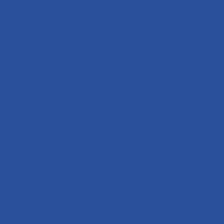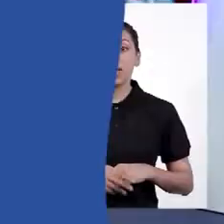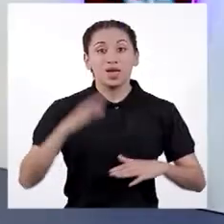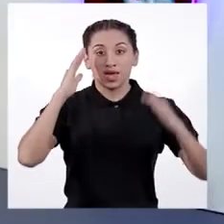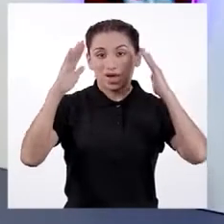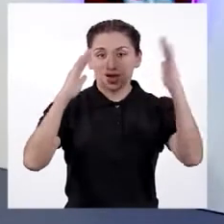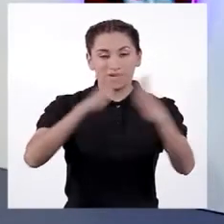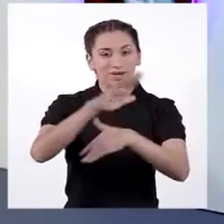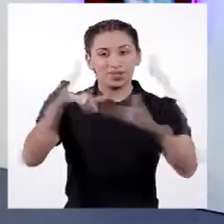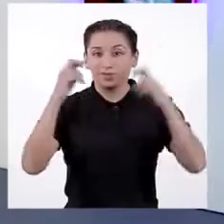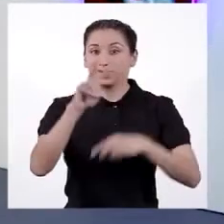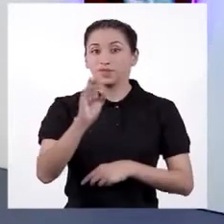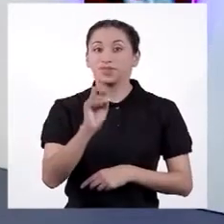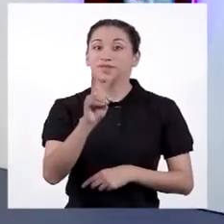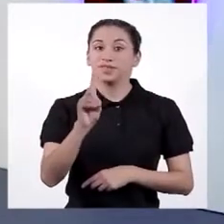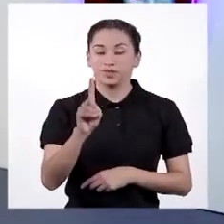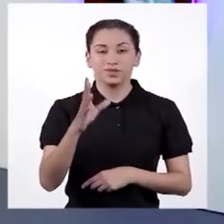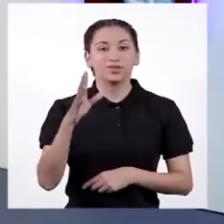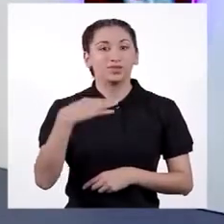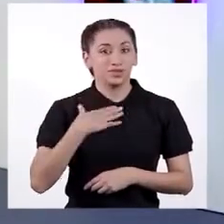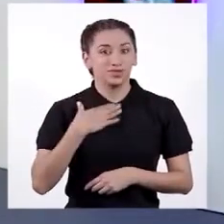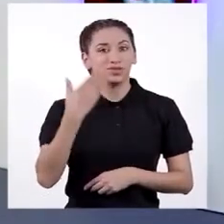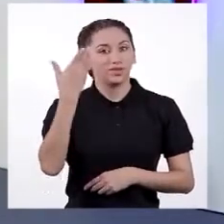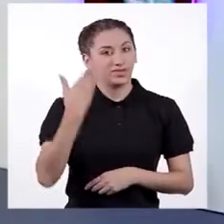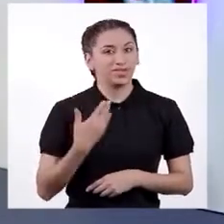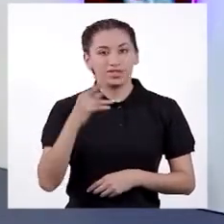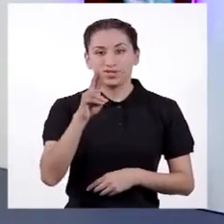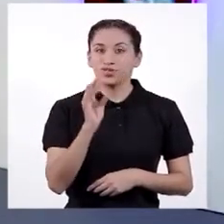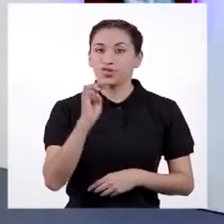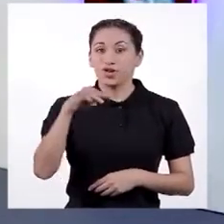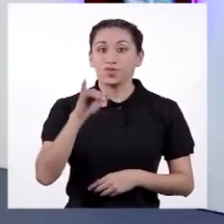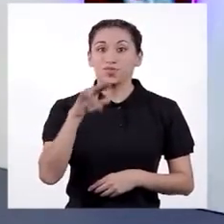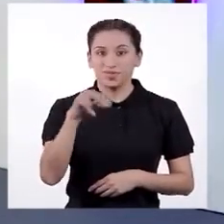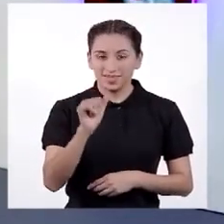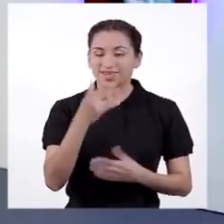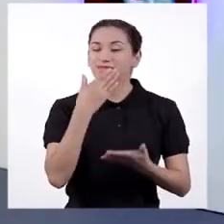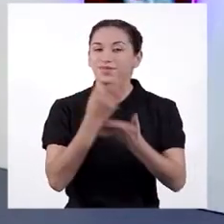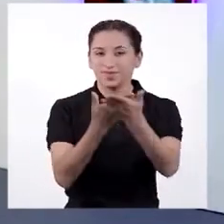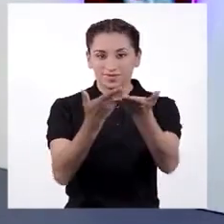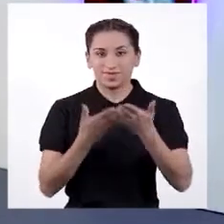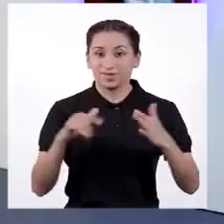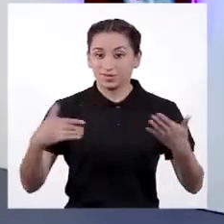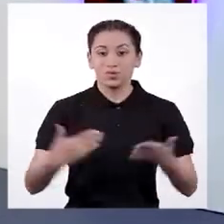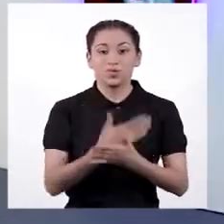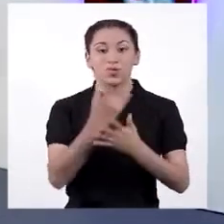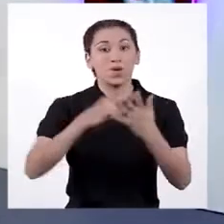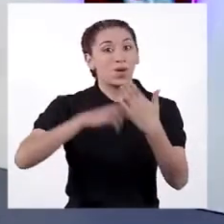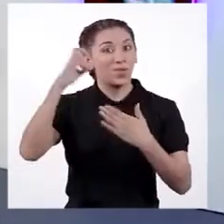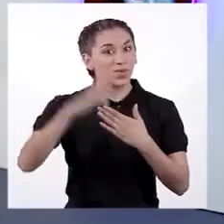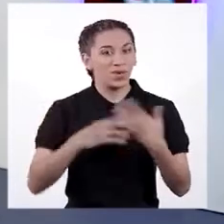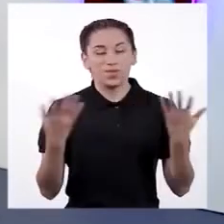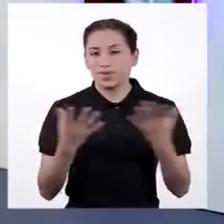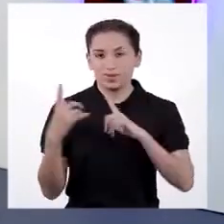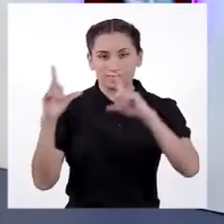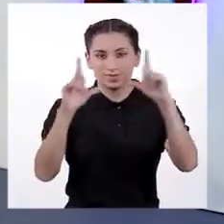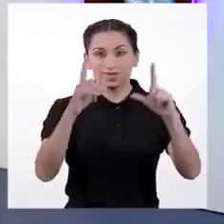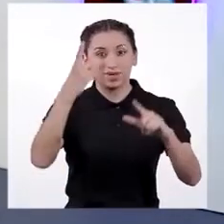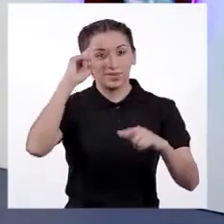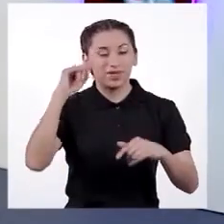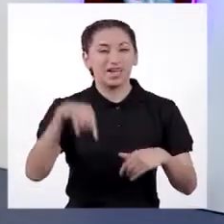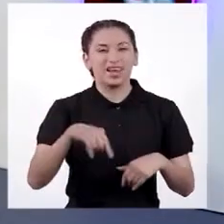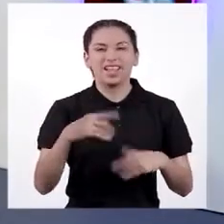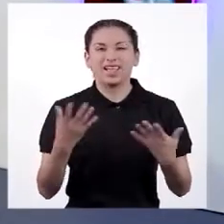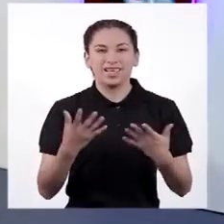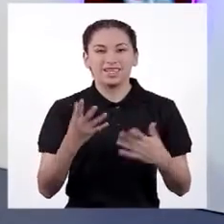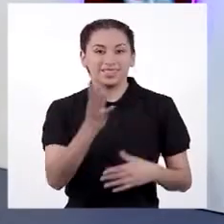Hola, chicas y chicos de la promo. Yo soy Romina. Bienvenidas y bienvenidos a un nuevo programa de... Aprendo en Casa para